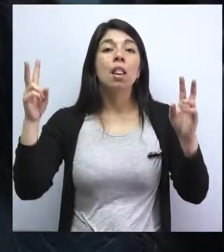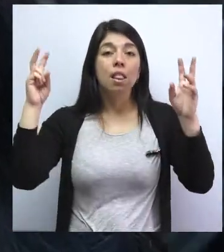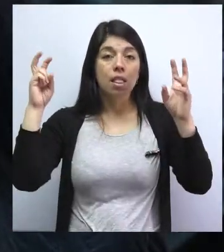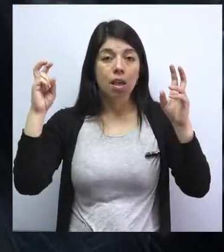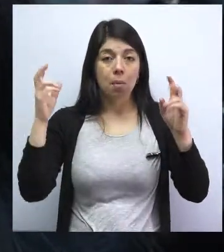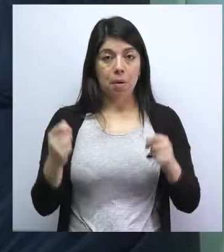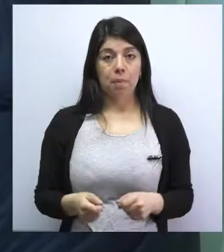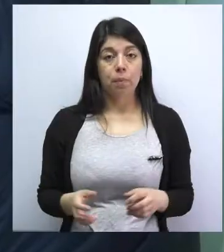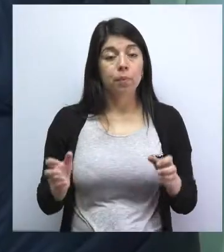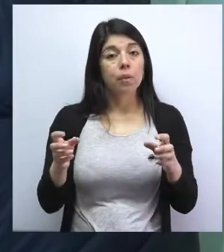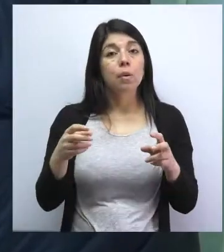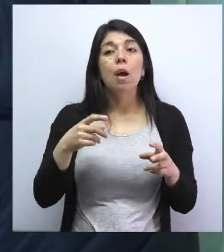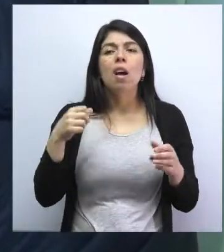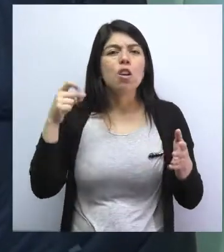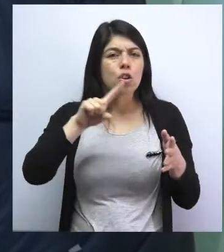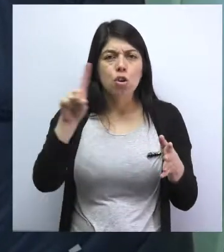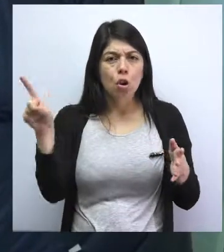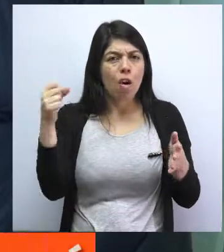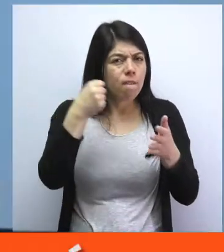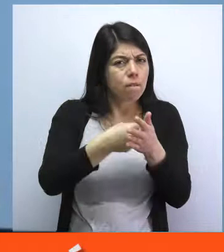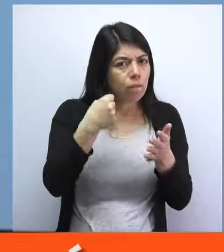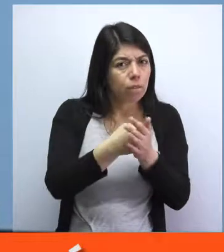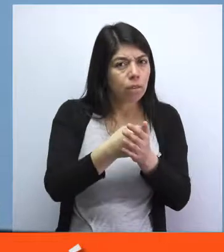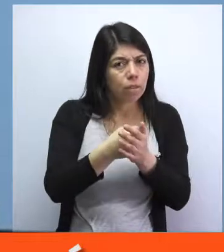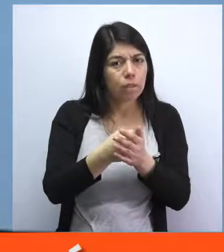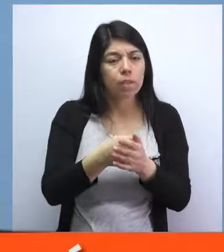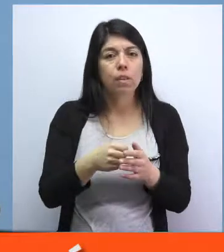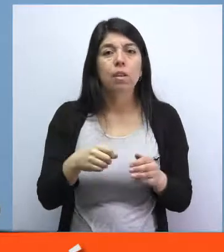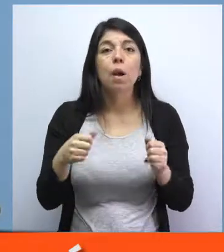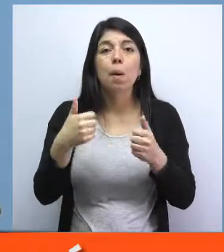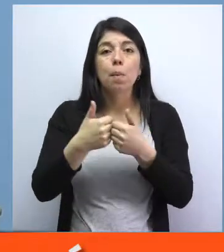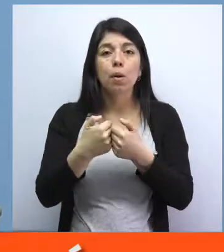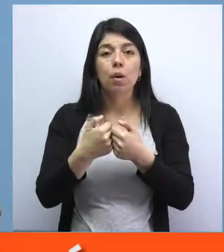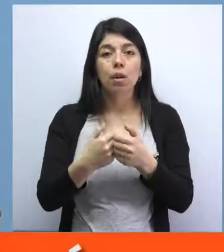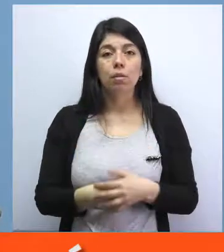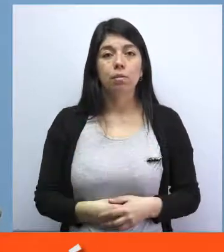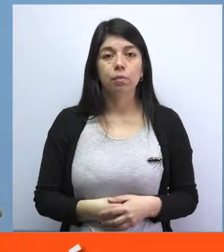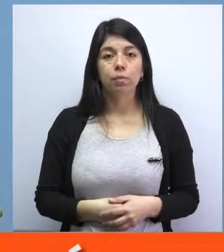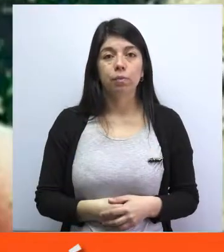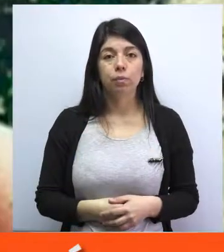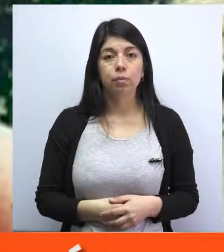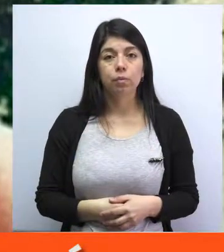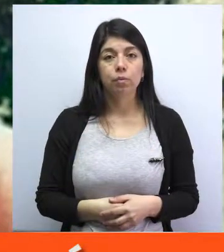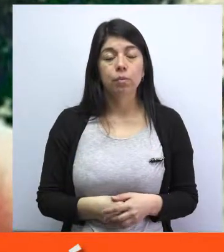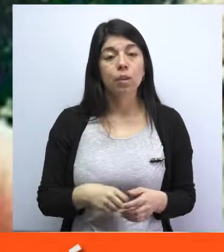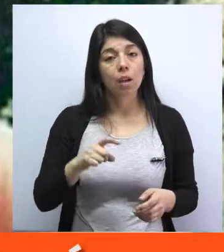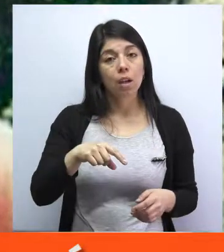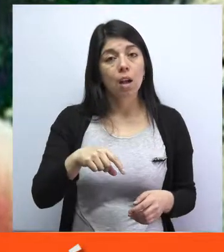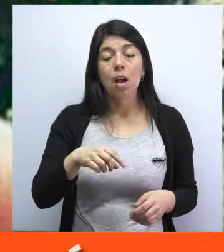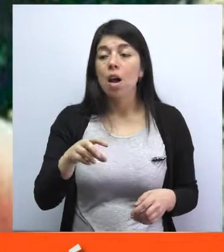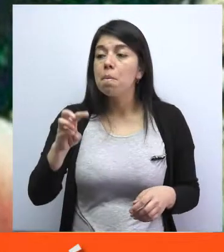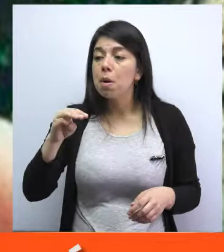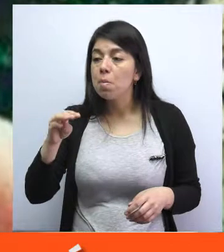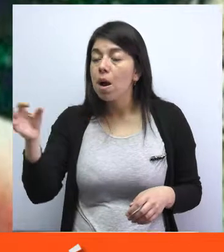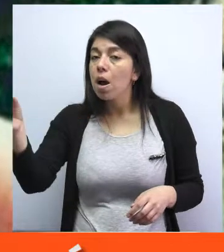no violencia en el pololeo. La instancia tuvo como expositora en el tema a Consuelo Hermosilla, mamá de Antonia